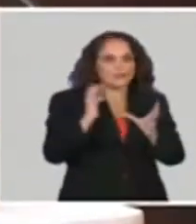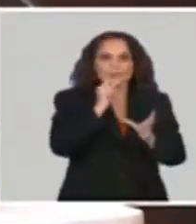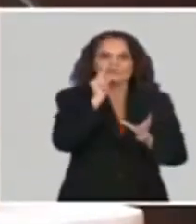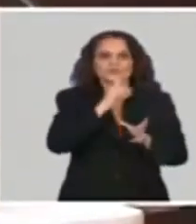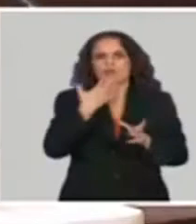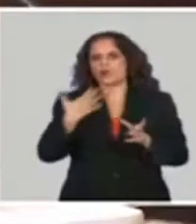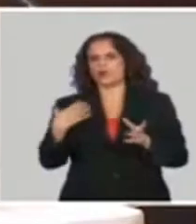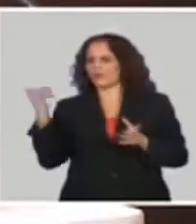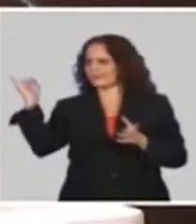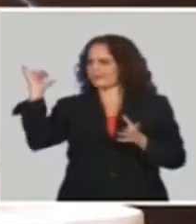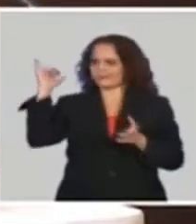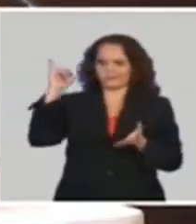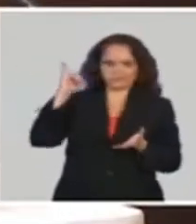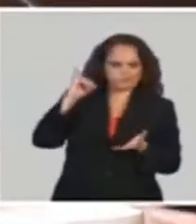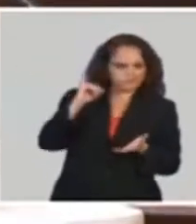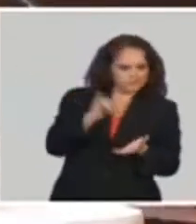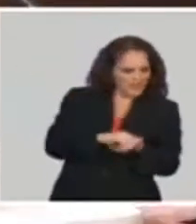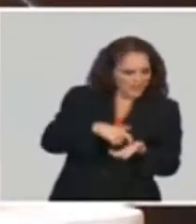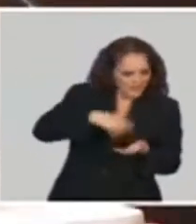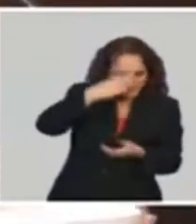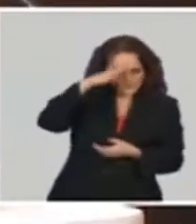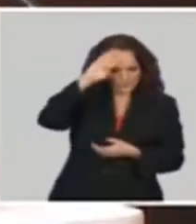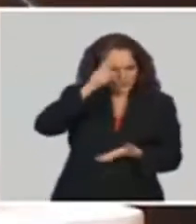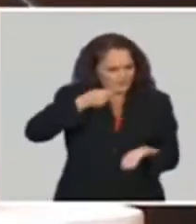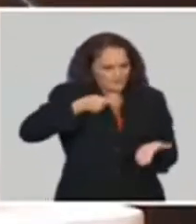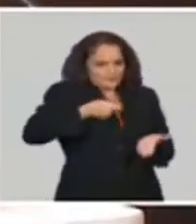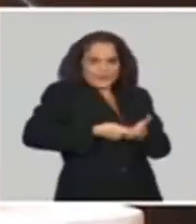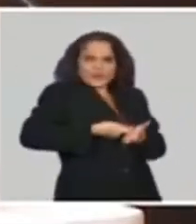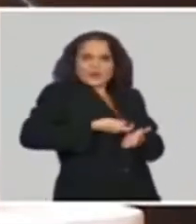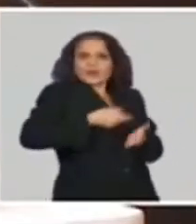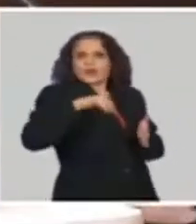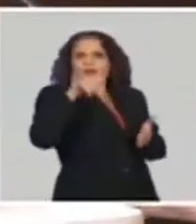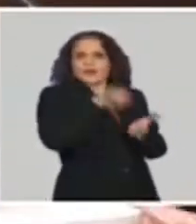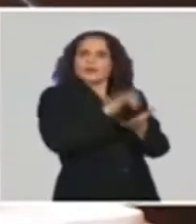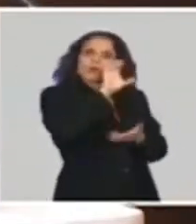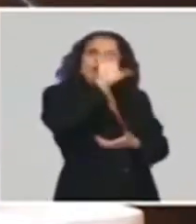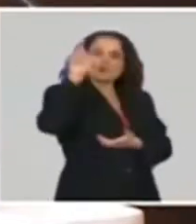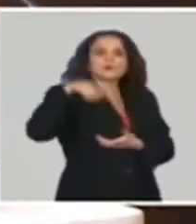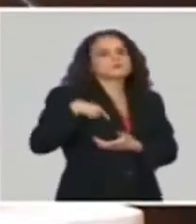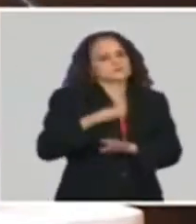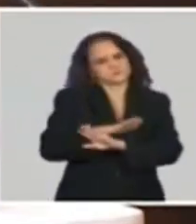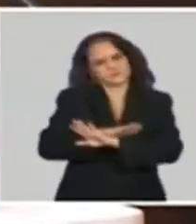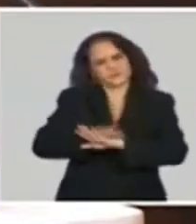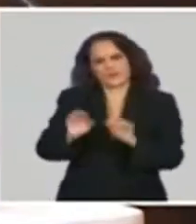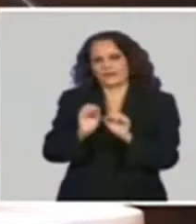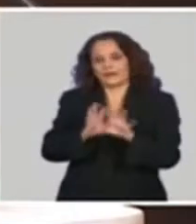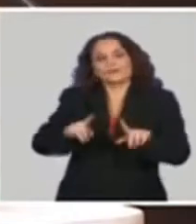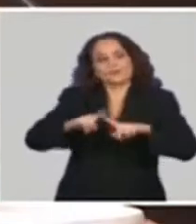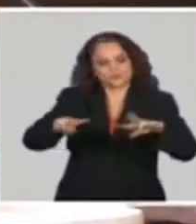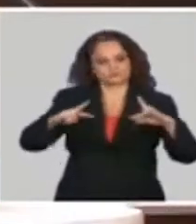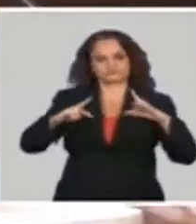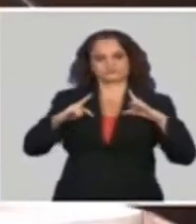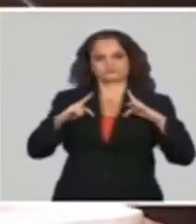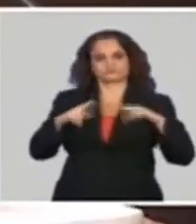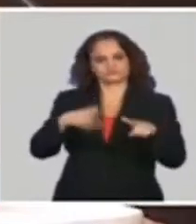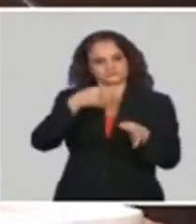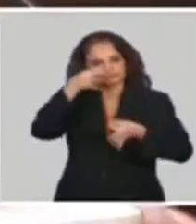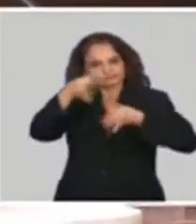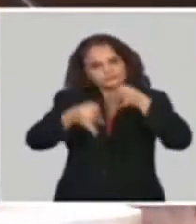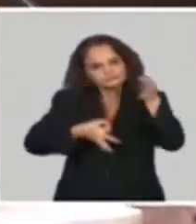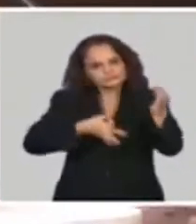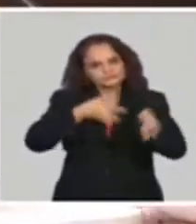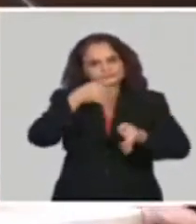costar pagar en los aeropuertos, y eso también ha sido aclarado, pero bueno, aquí vamos a volverlo a explicar para que se